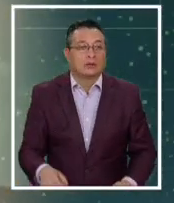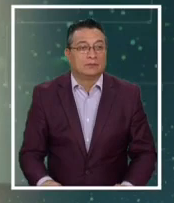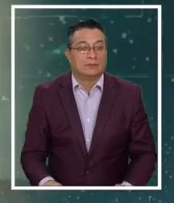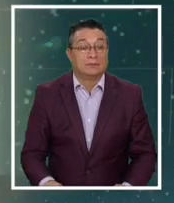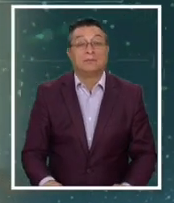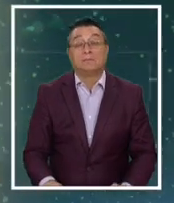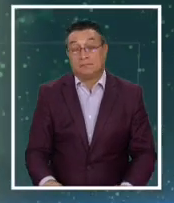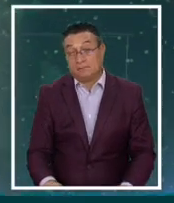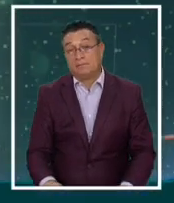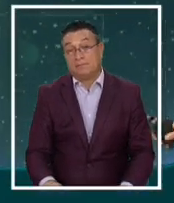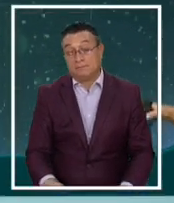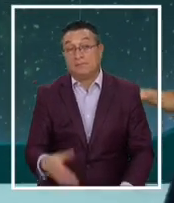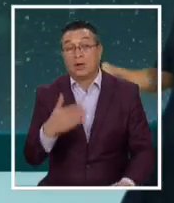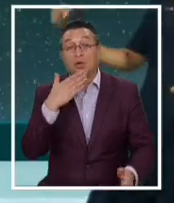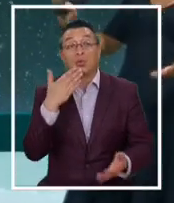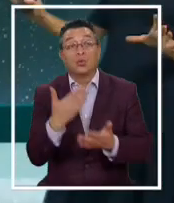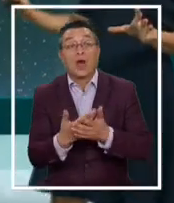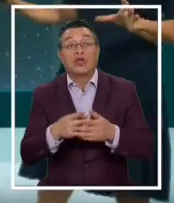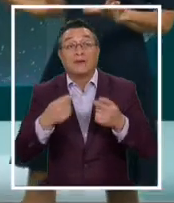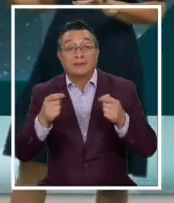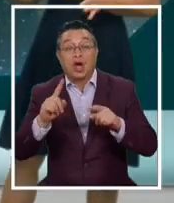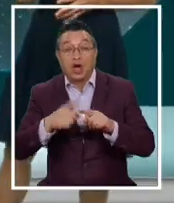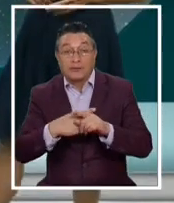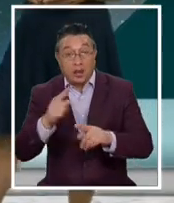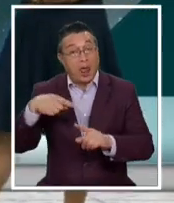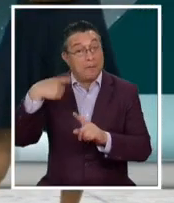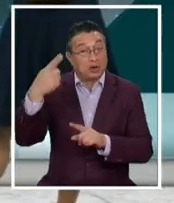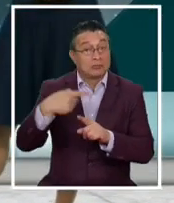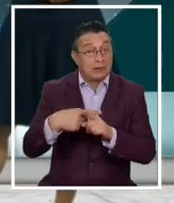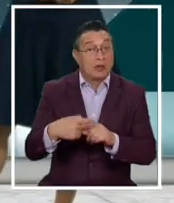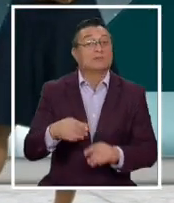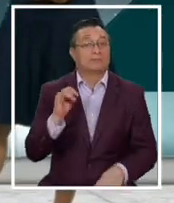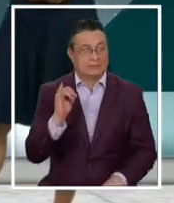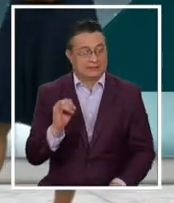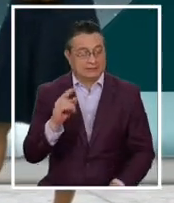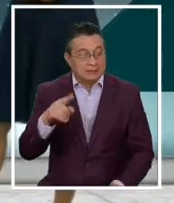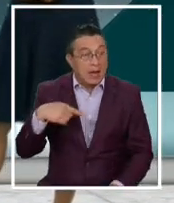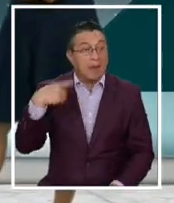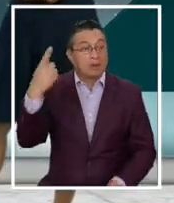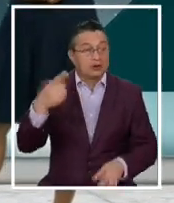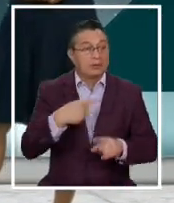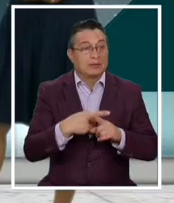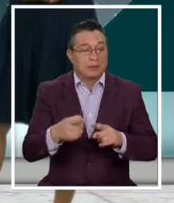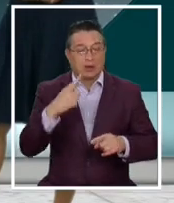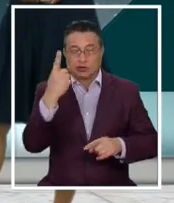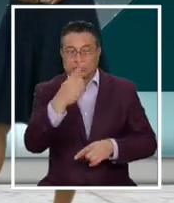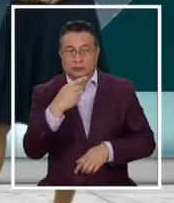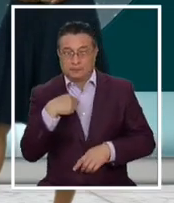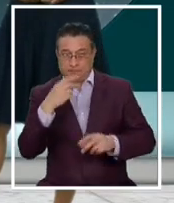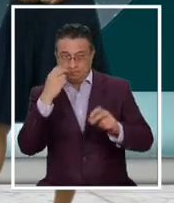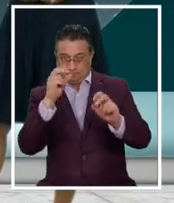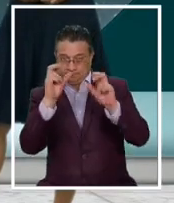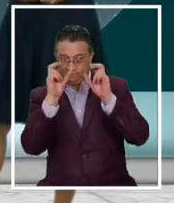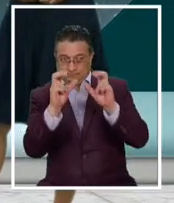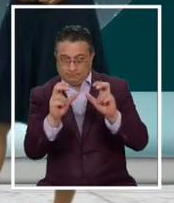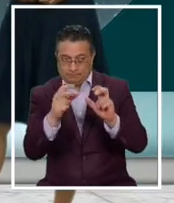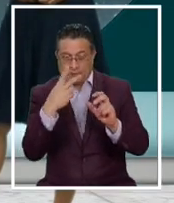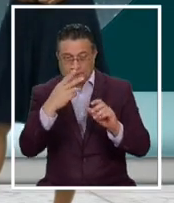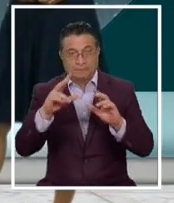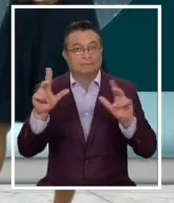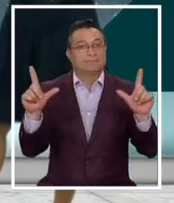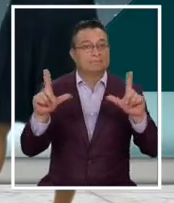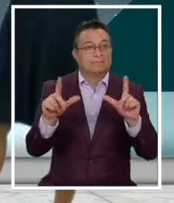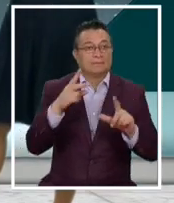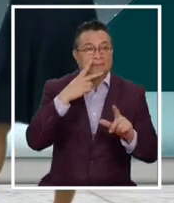Mira, ¿cuándo se intentará de nuevo el vuelo? La próxima semana podría ser. Sí, la próxima semana podría ser y ahí vamos a estar todos expectantes viendo las